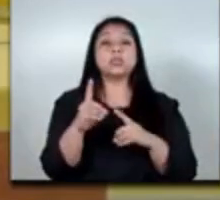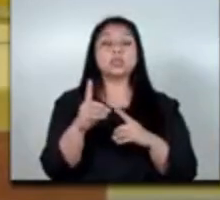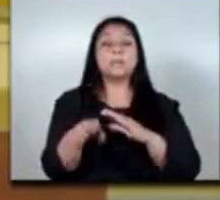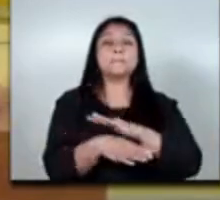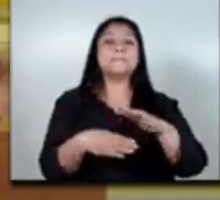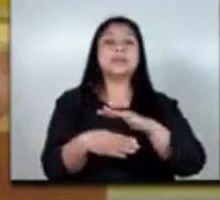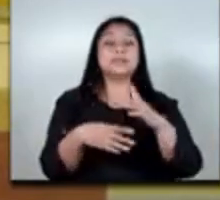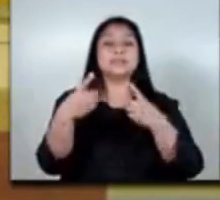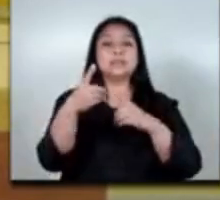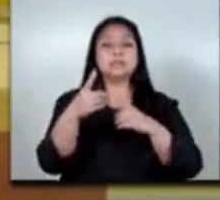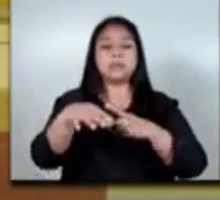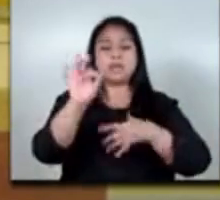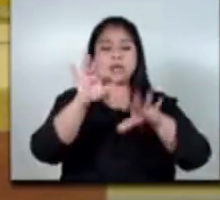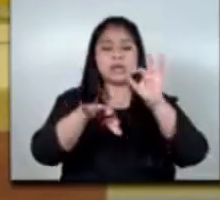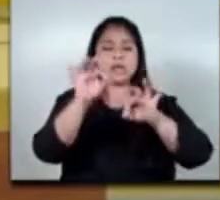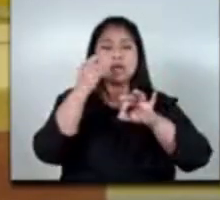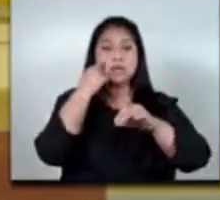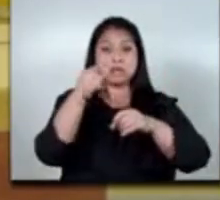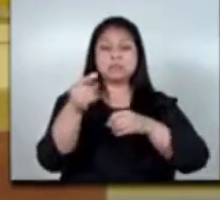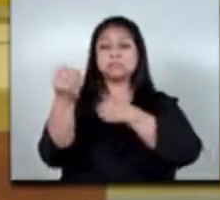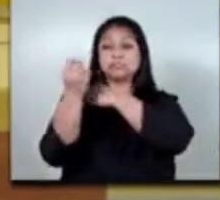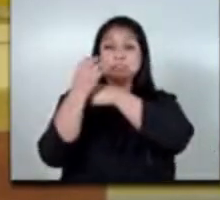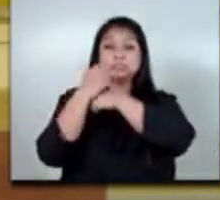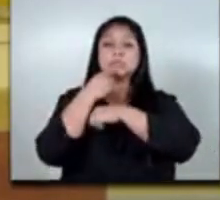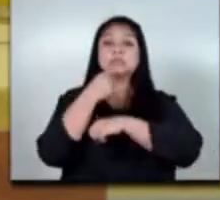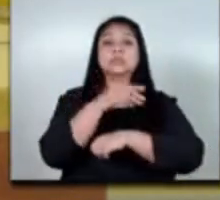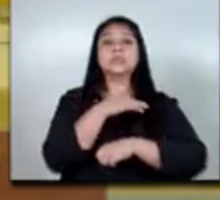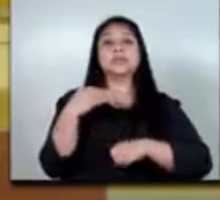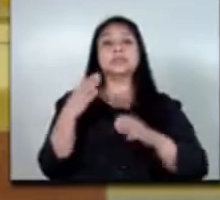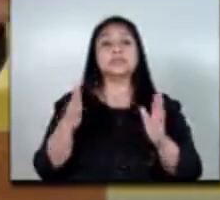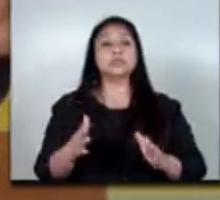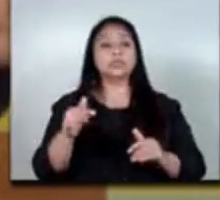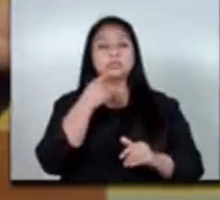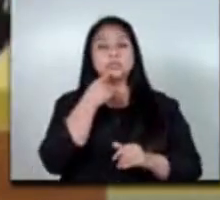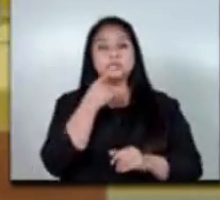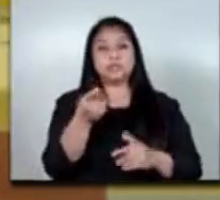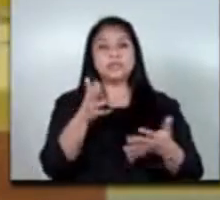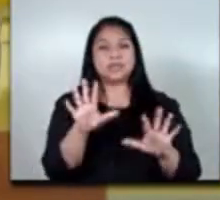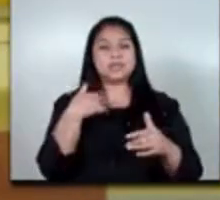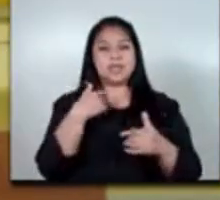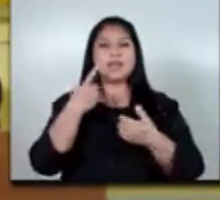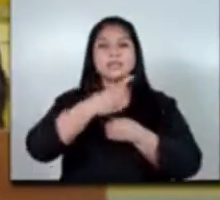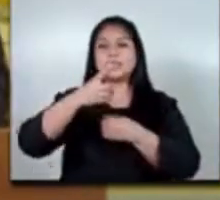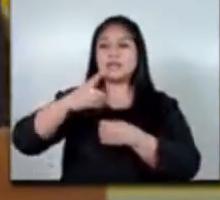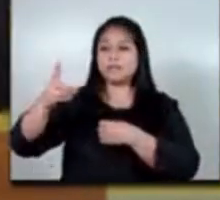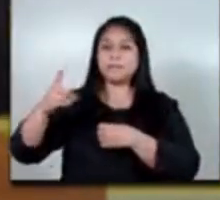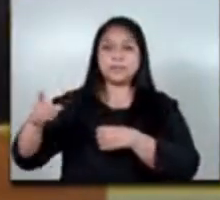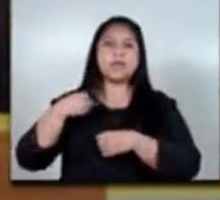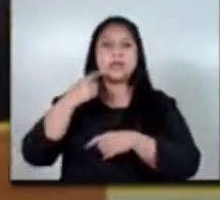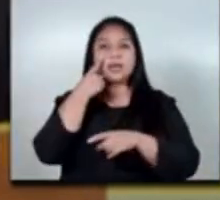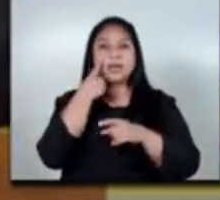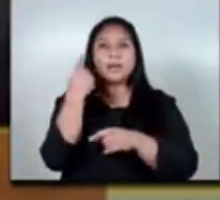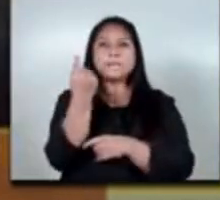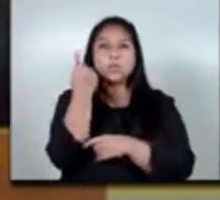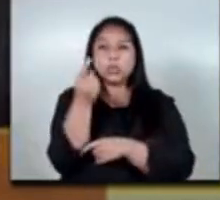y esas fueron las instrucciones que ha recibido el señor ministro en donde nos estamos yendo al interior del país a donde está